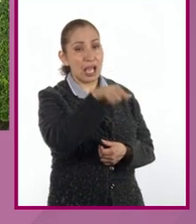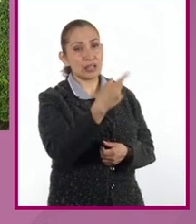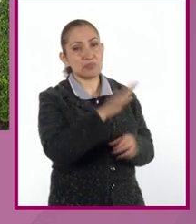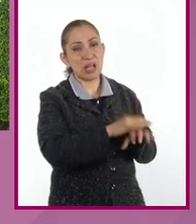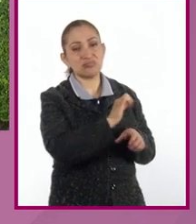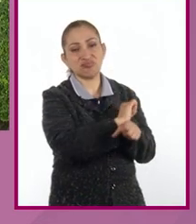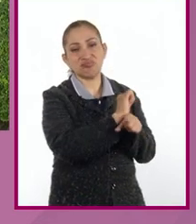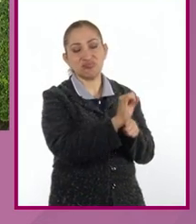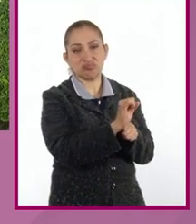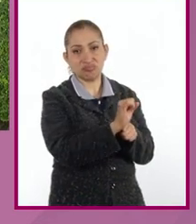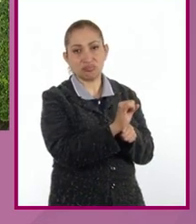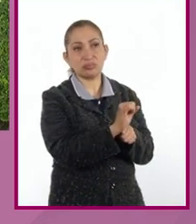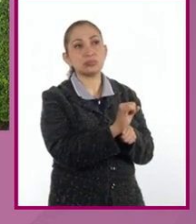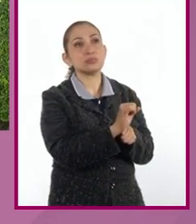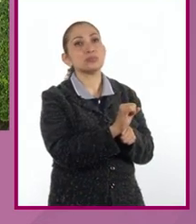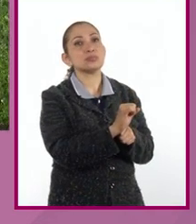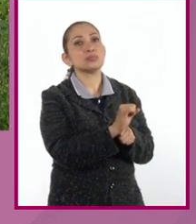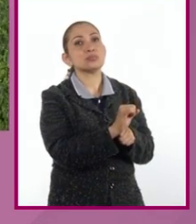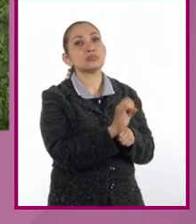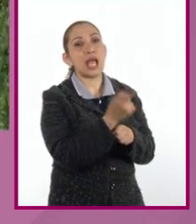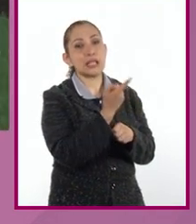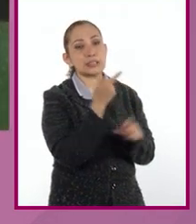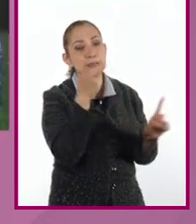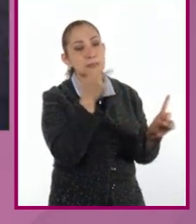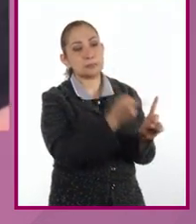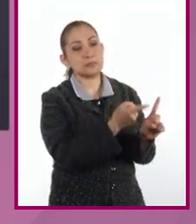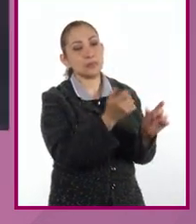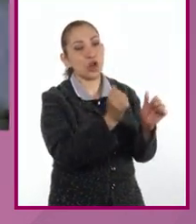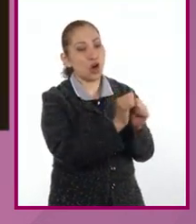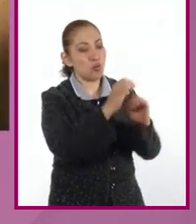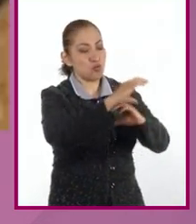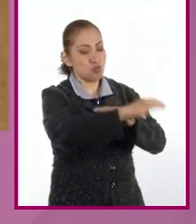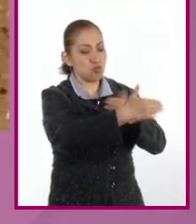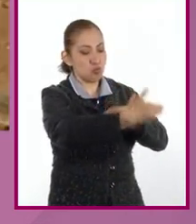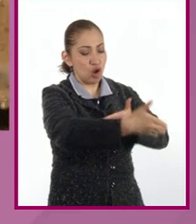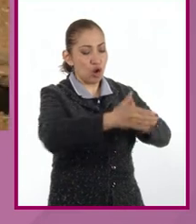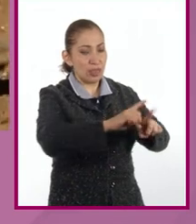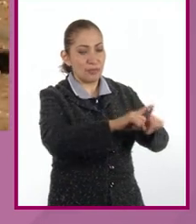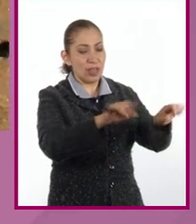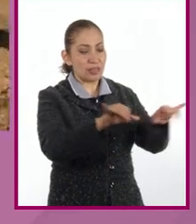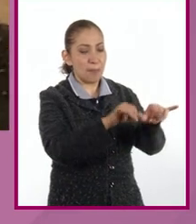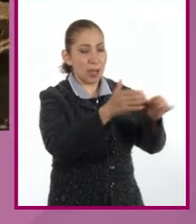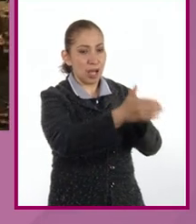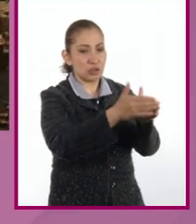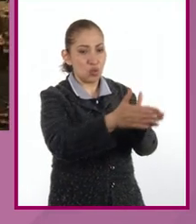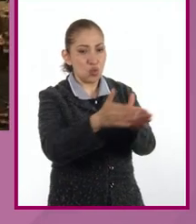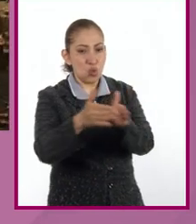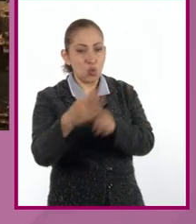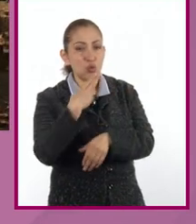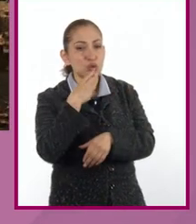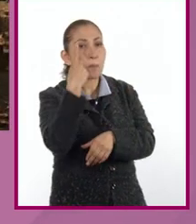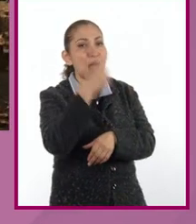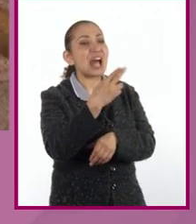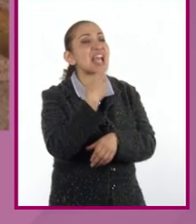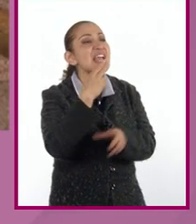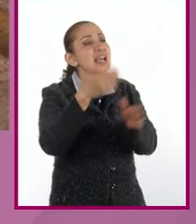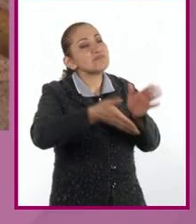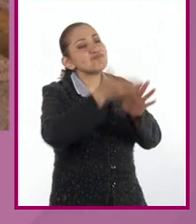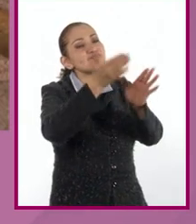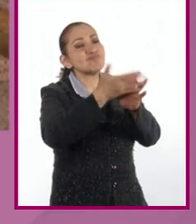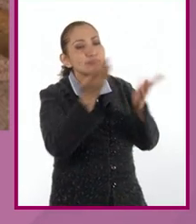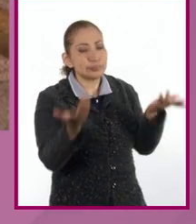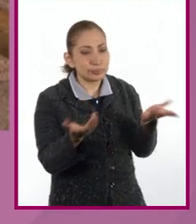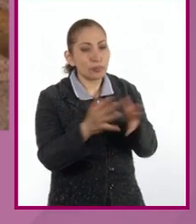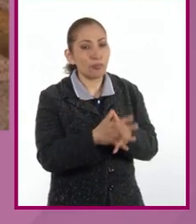más sencillas, son confinar mediante bloques de distintos tamaños, dependiendo el uso que se le iban a dar y para qué elementos iban,